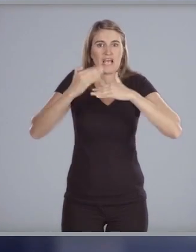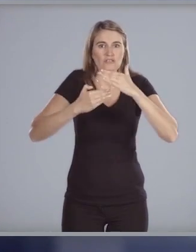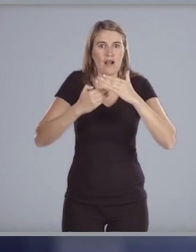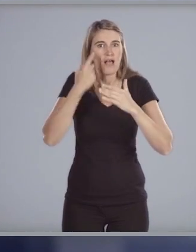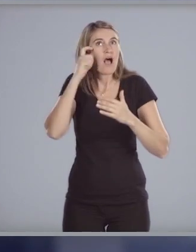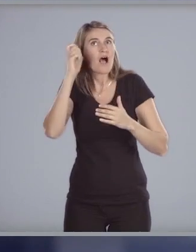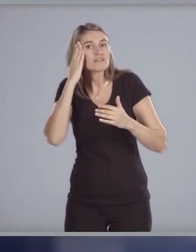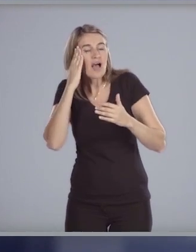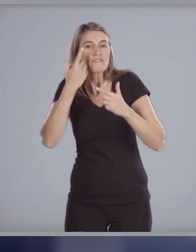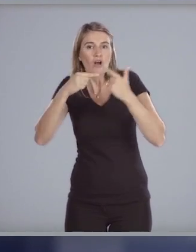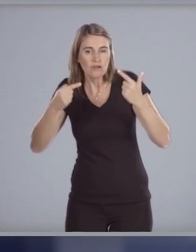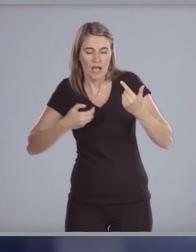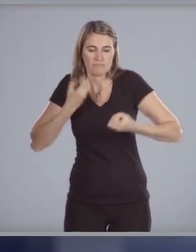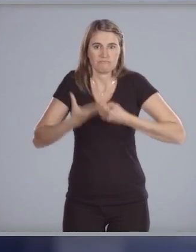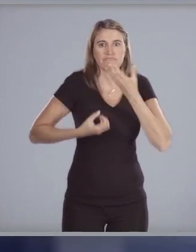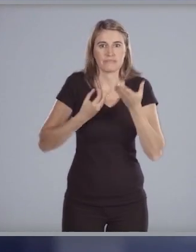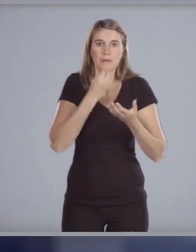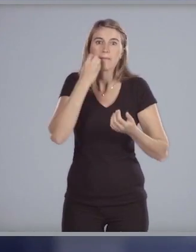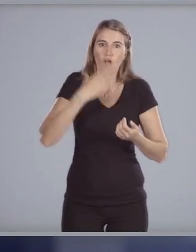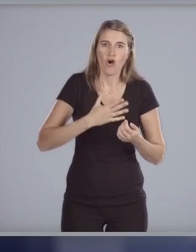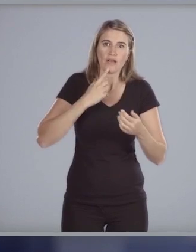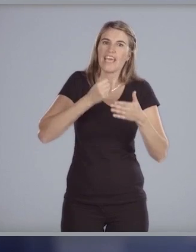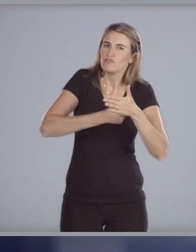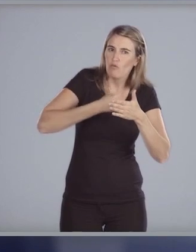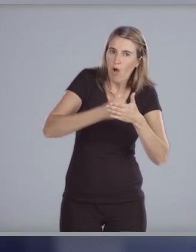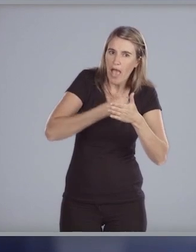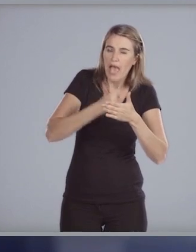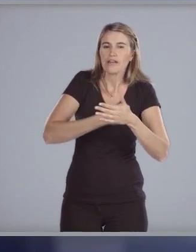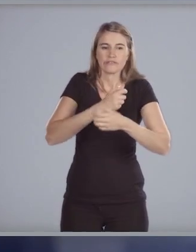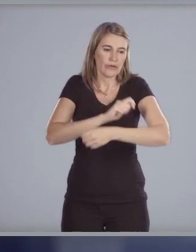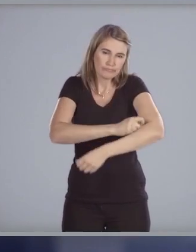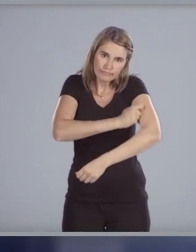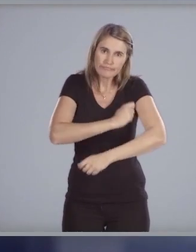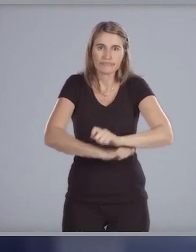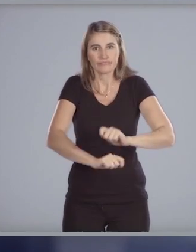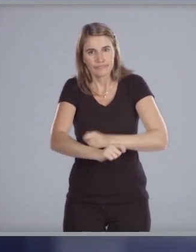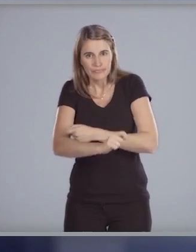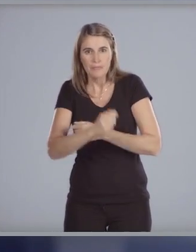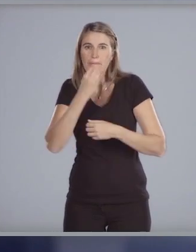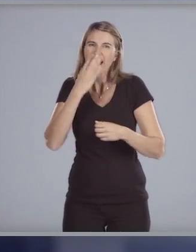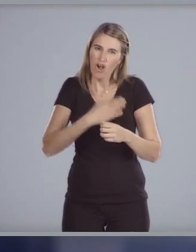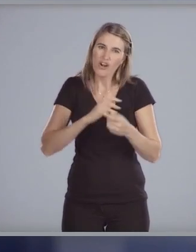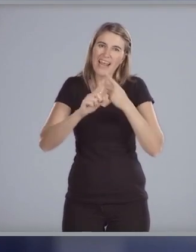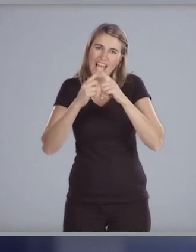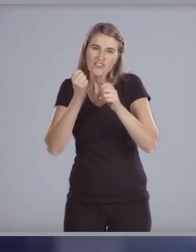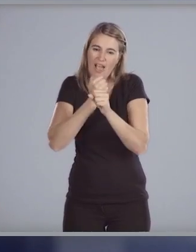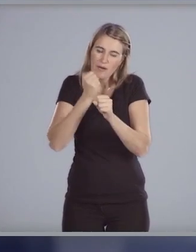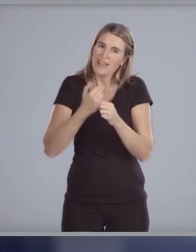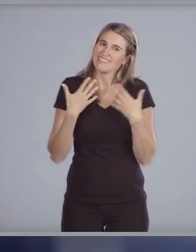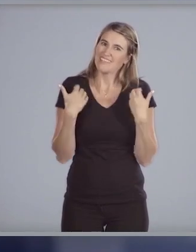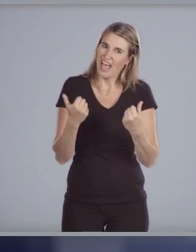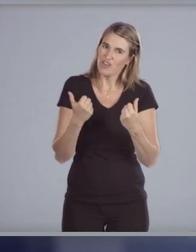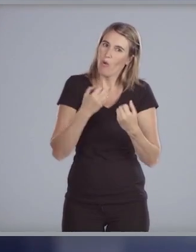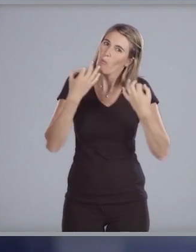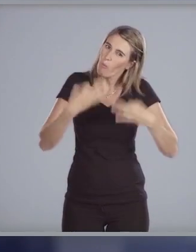sus habilidades y aplicar su mejor esfuerzo en el marco de relaciones laborales sanas y trabajo